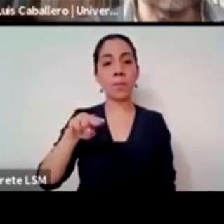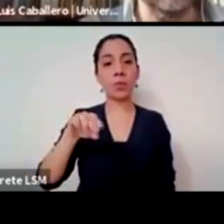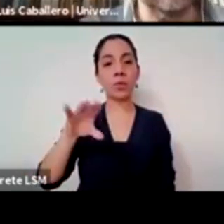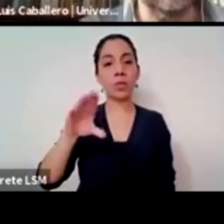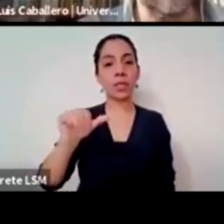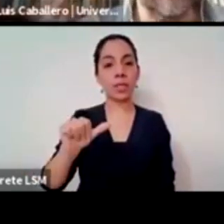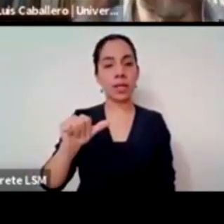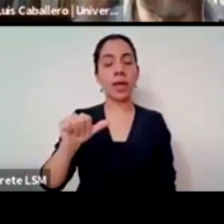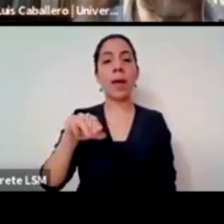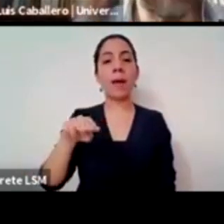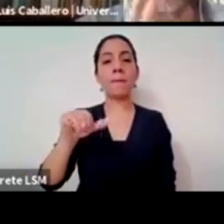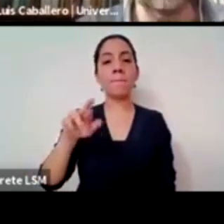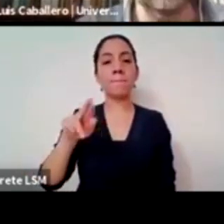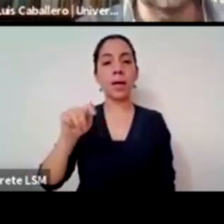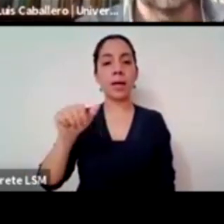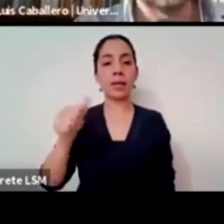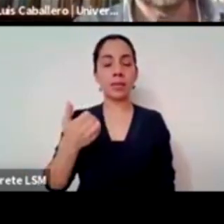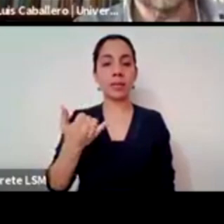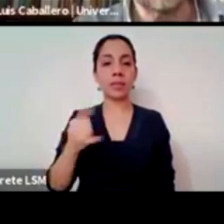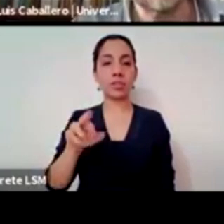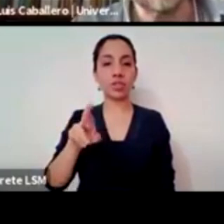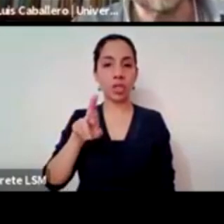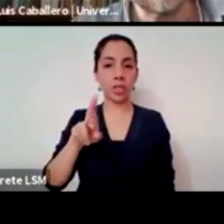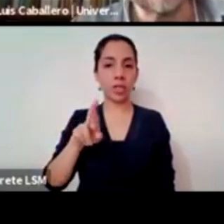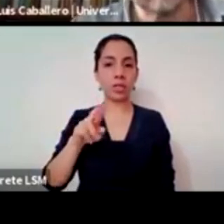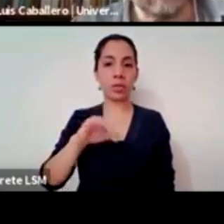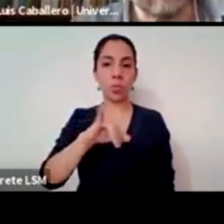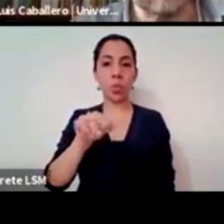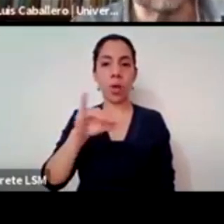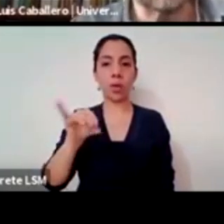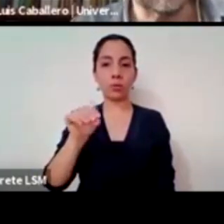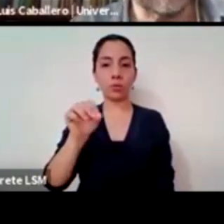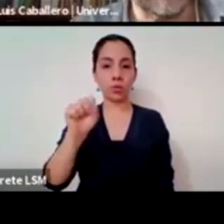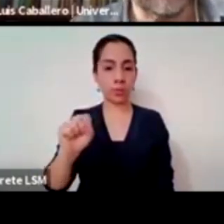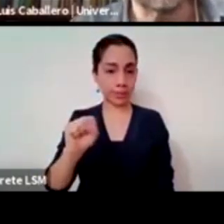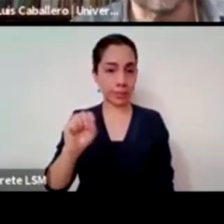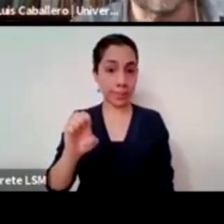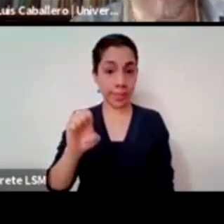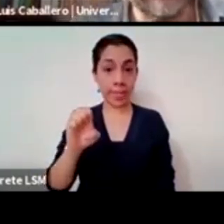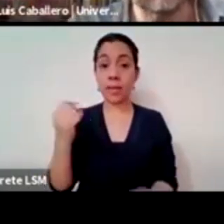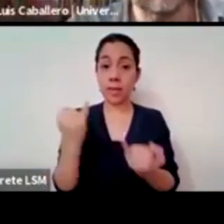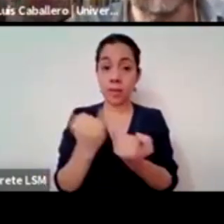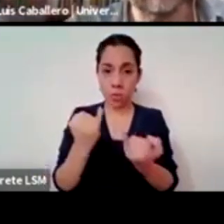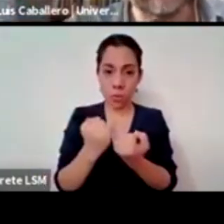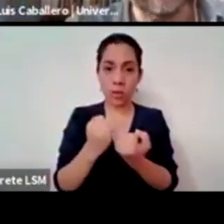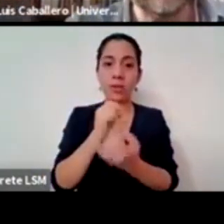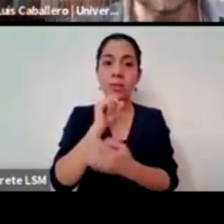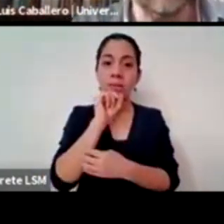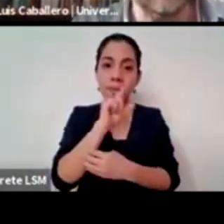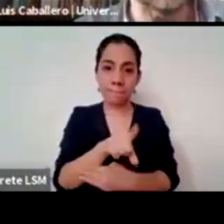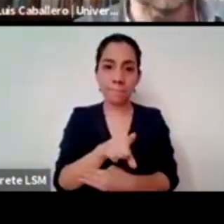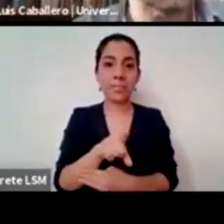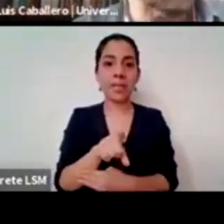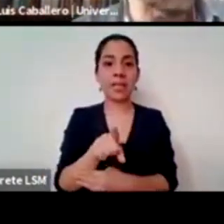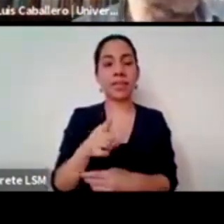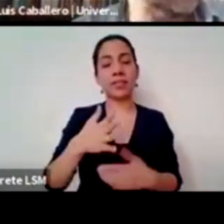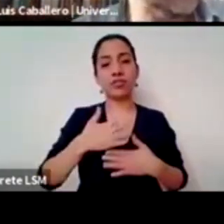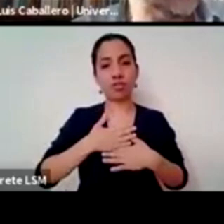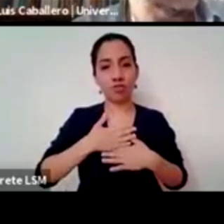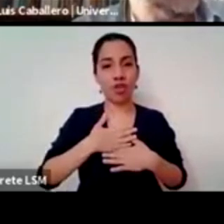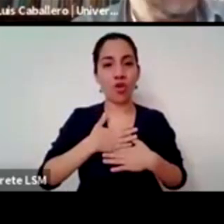José por esta importante reflexión también les agradezco como un profesor de derecho que tiene a sus chicos y chicas de la Universidad